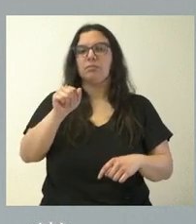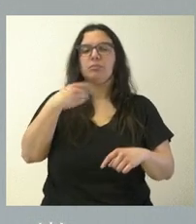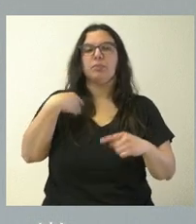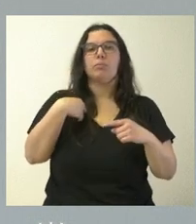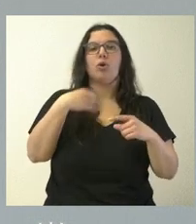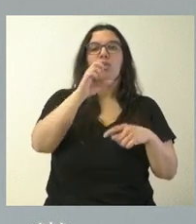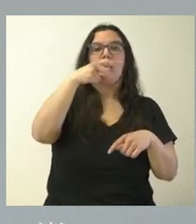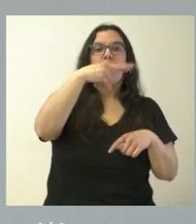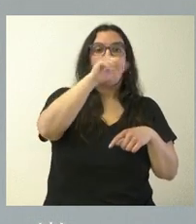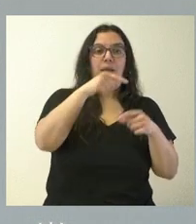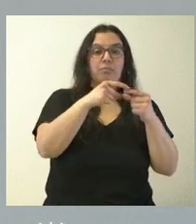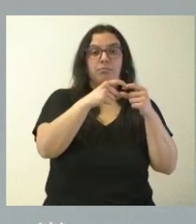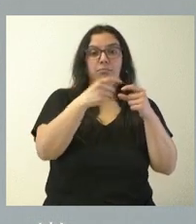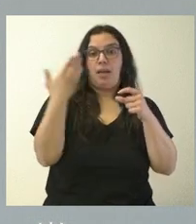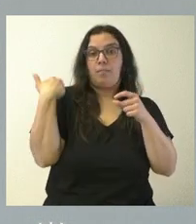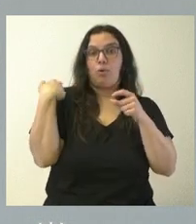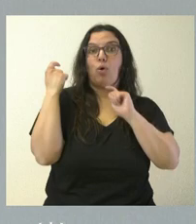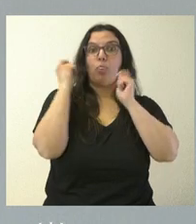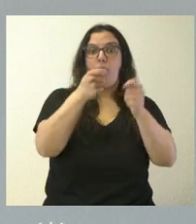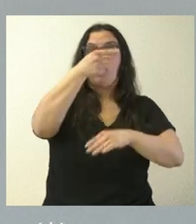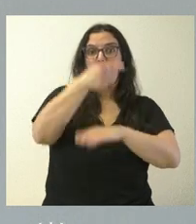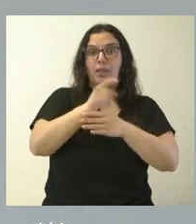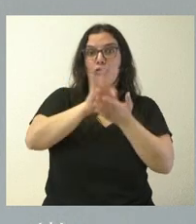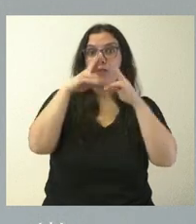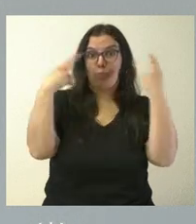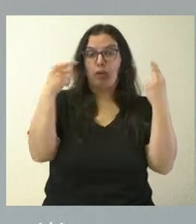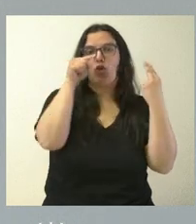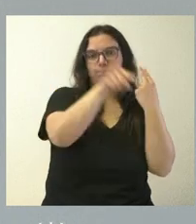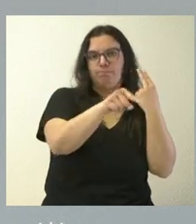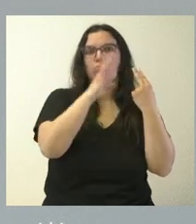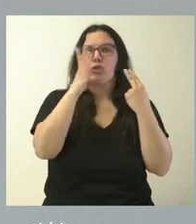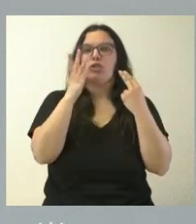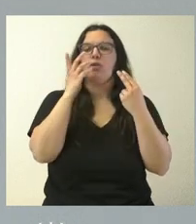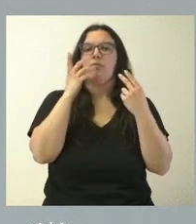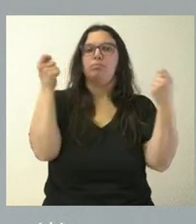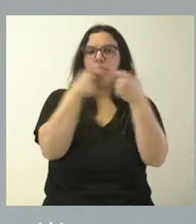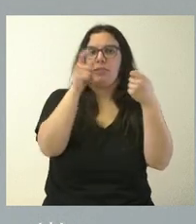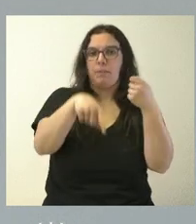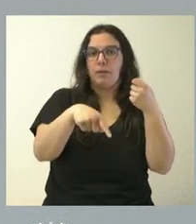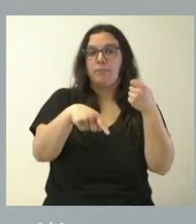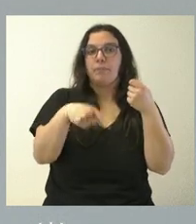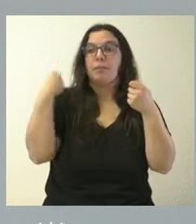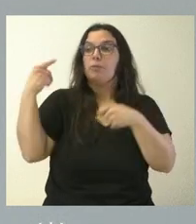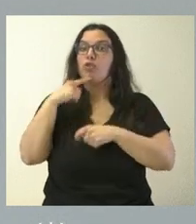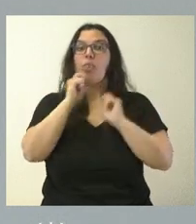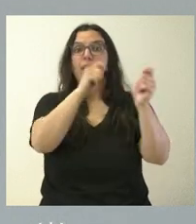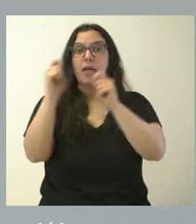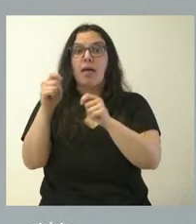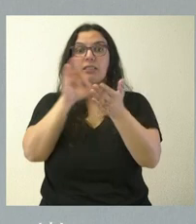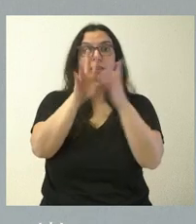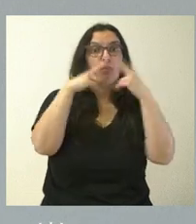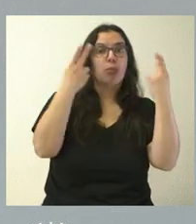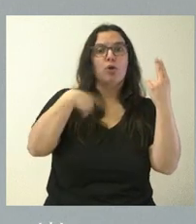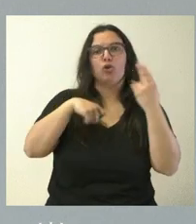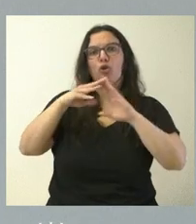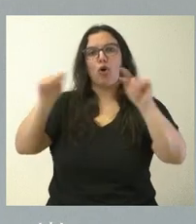Sanabria que recientemente han sido incorporadas como obligación de Servicio Público. En la medida en que se certifica la obligación de Servicio Público, nosotros tramitamos el convenio